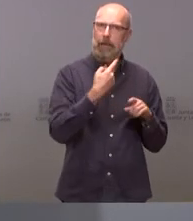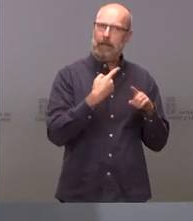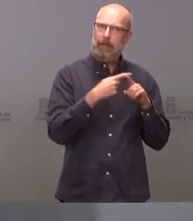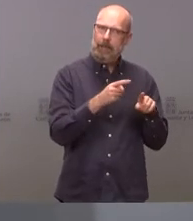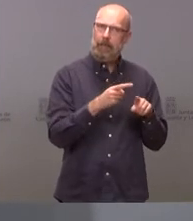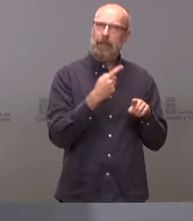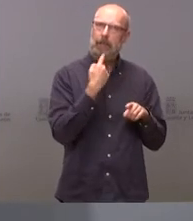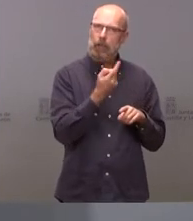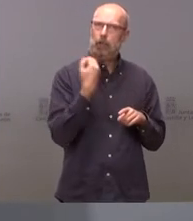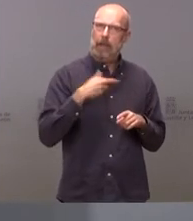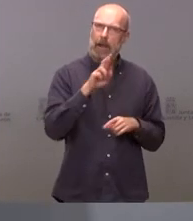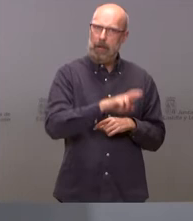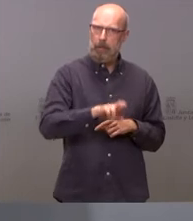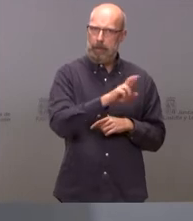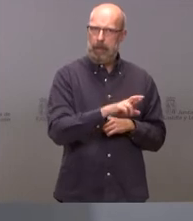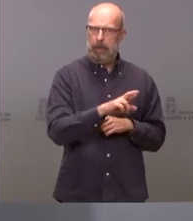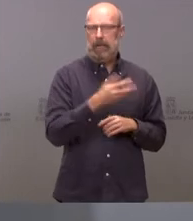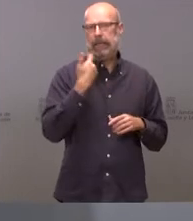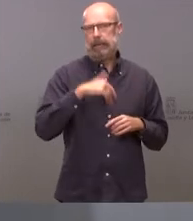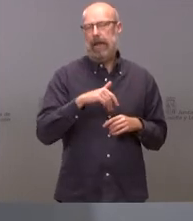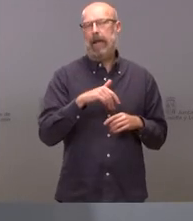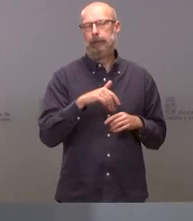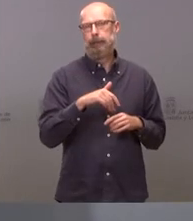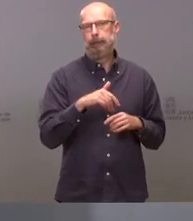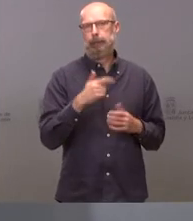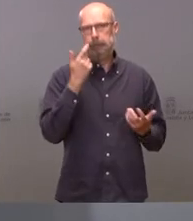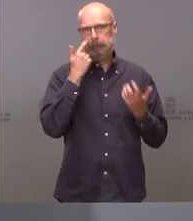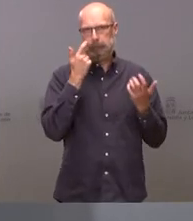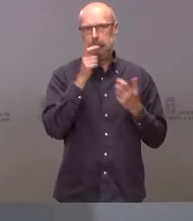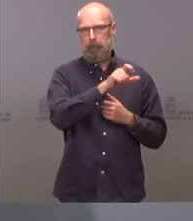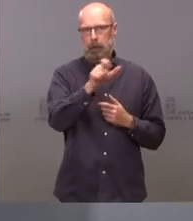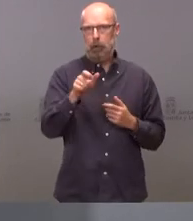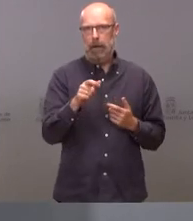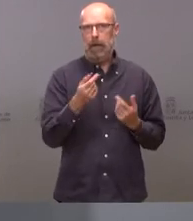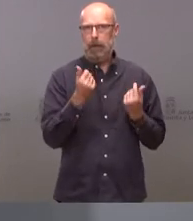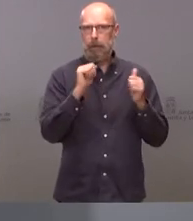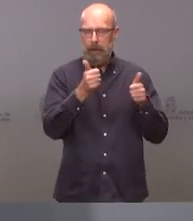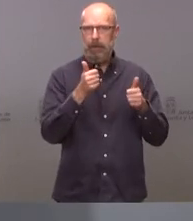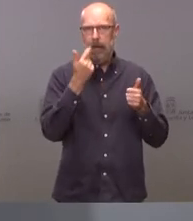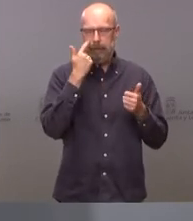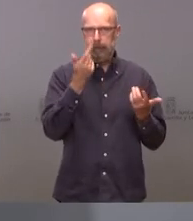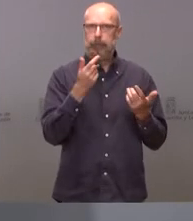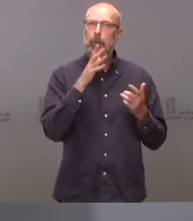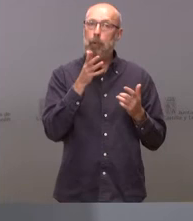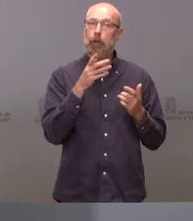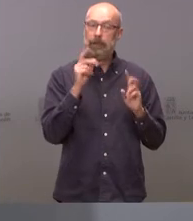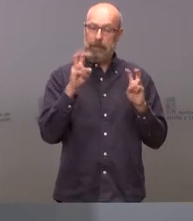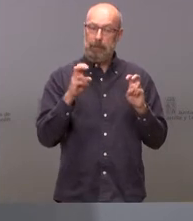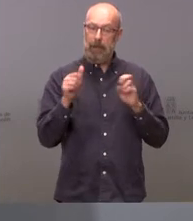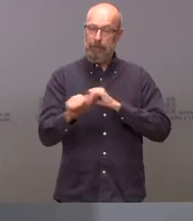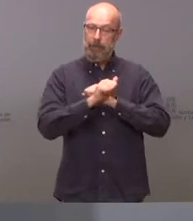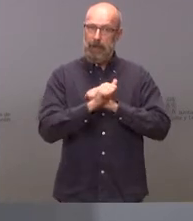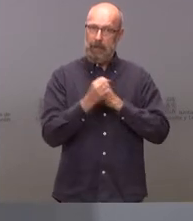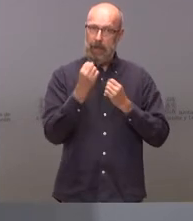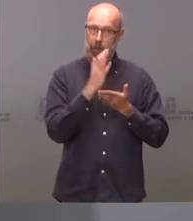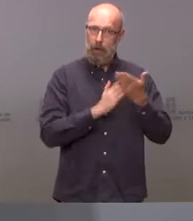a calar en la opinión pública y en la opinión política en la financiación autonómica hay que abrir un debate que